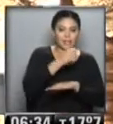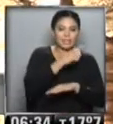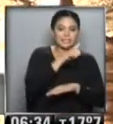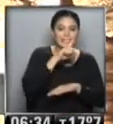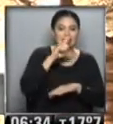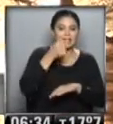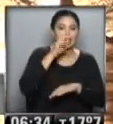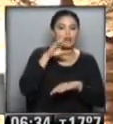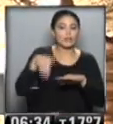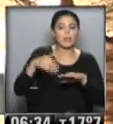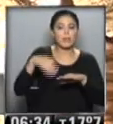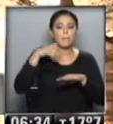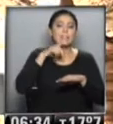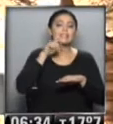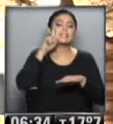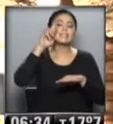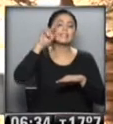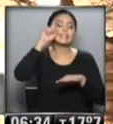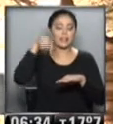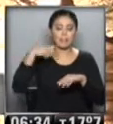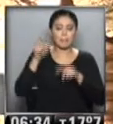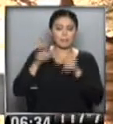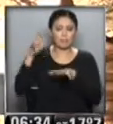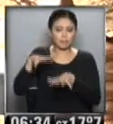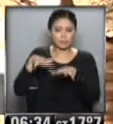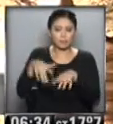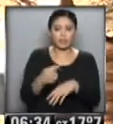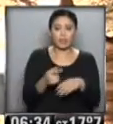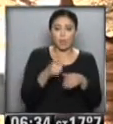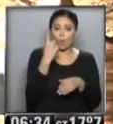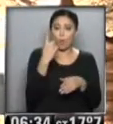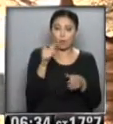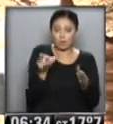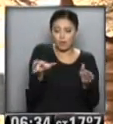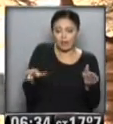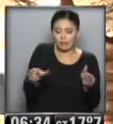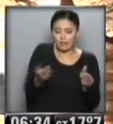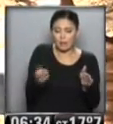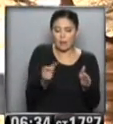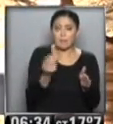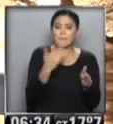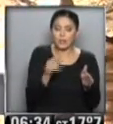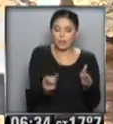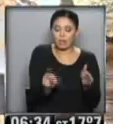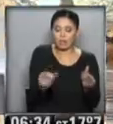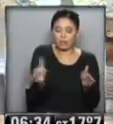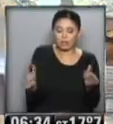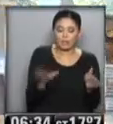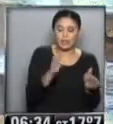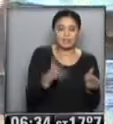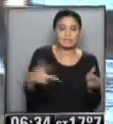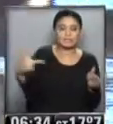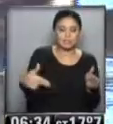Bartromé Mitre... ...corte parcial por manifestantes... ...hay un carril y medio cerrado... ...del lado izquierdo... ...frente a una dependencia del